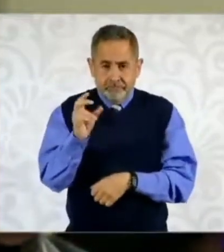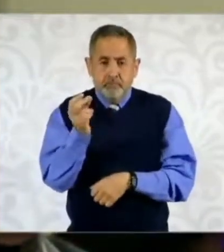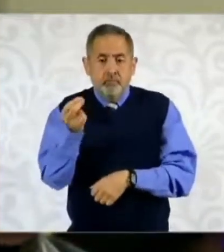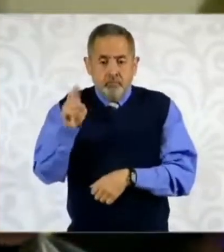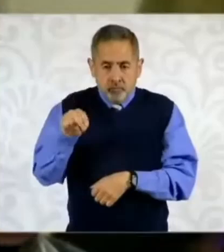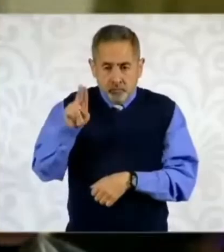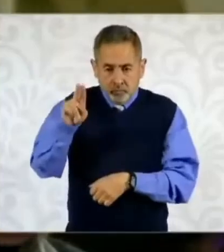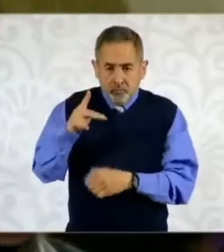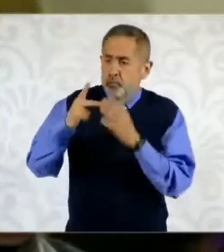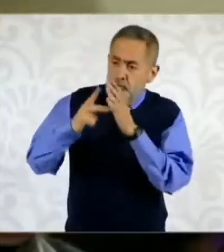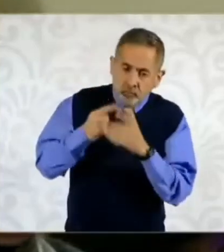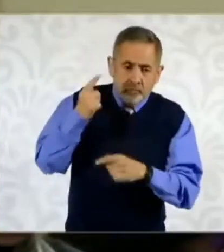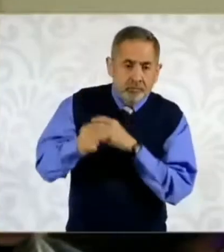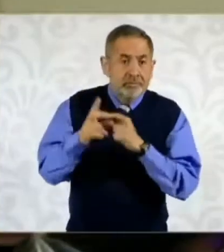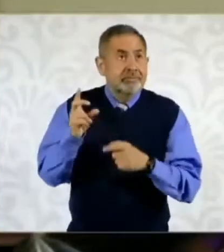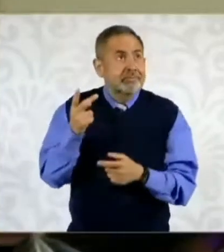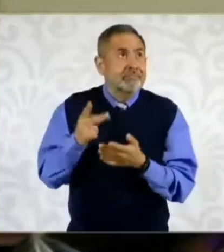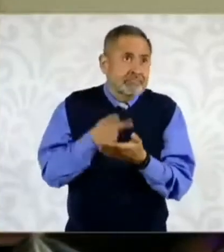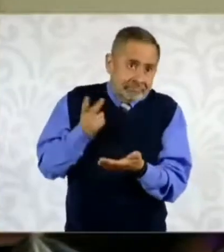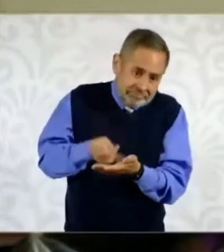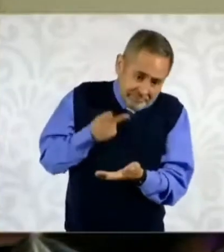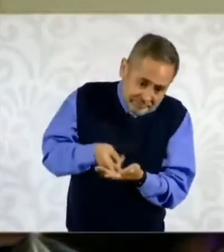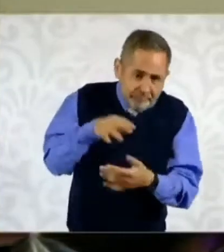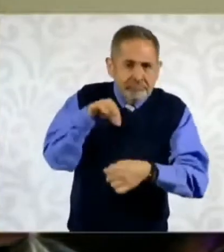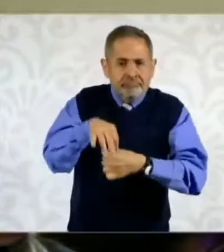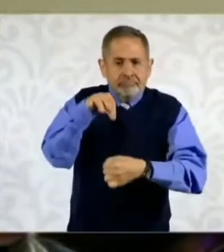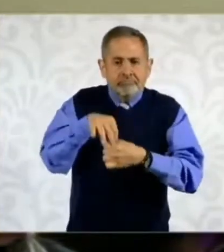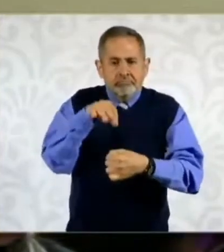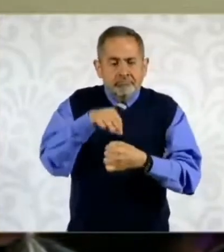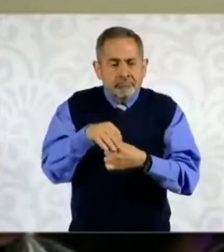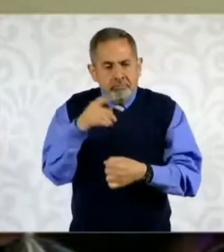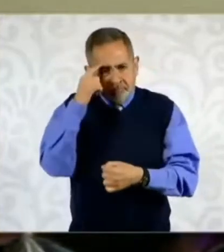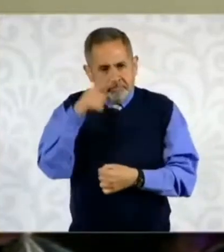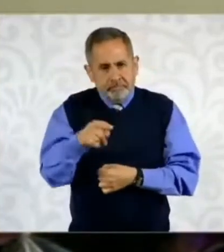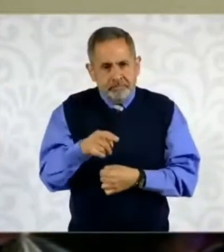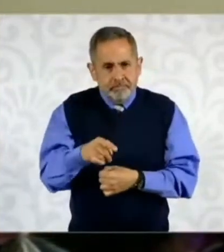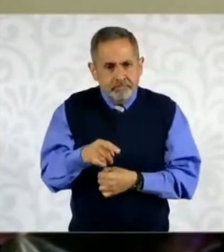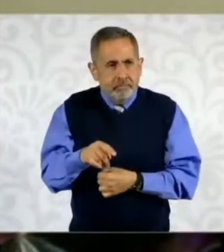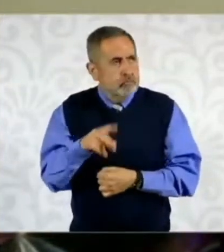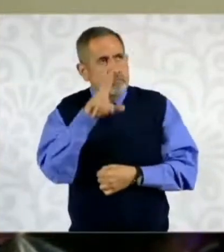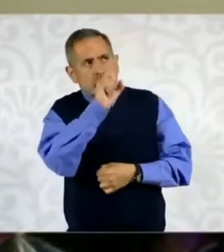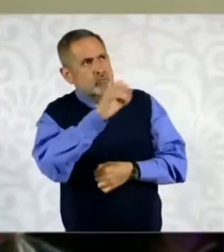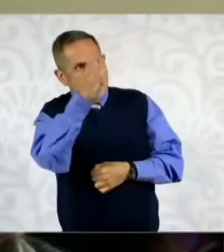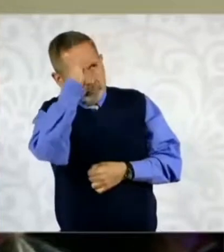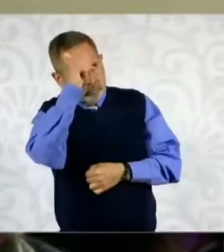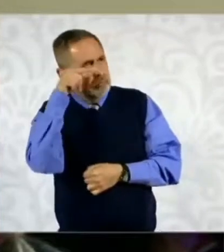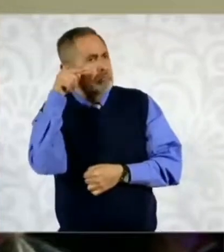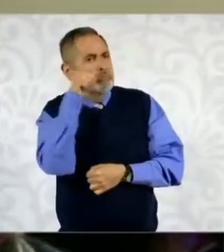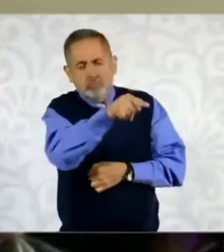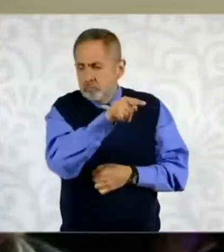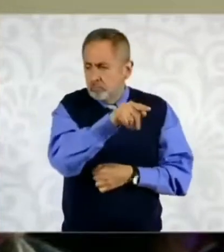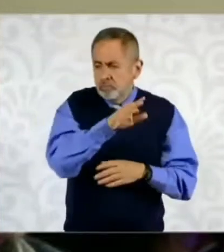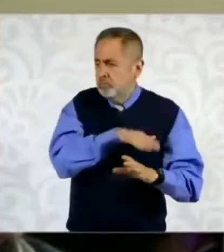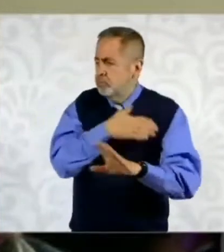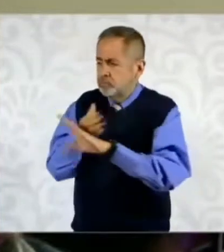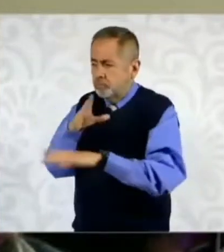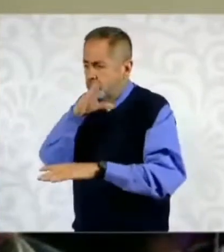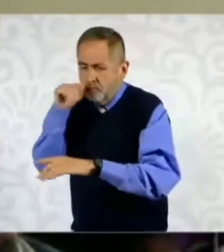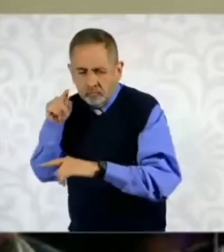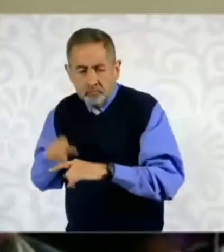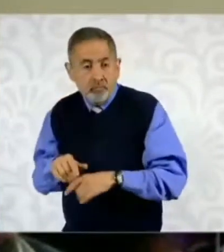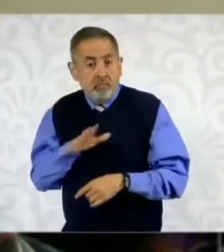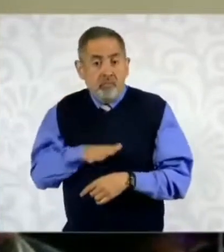32ª ocasión la resolución en contra del bloqueo estadounidense. Y los países